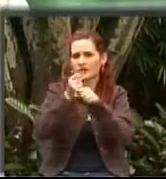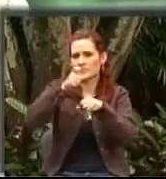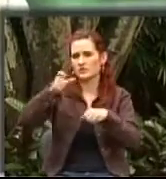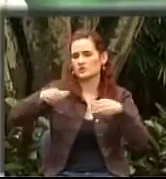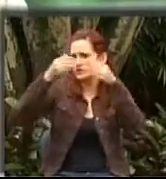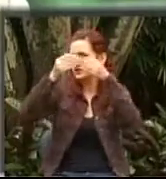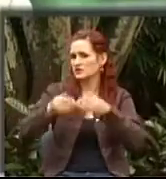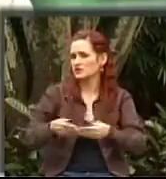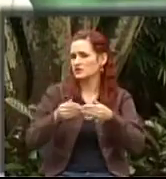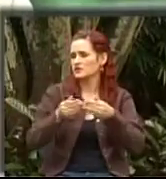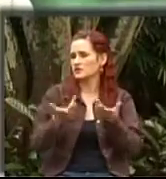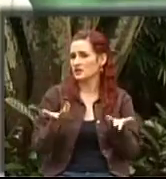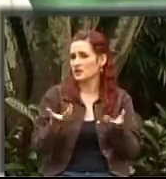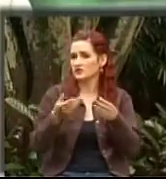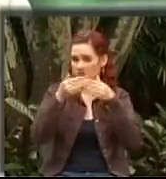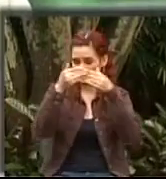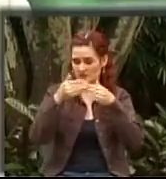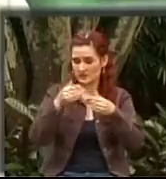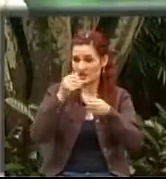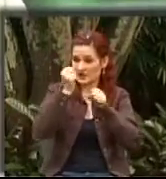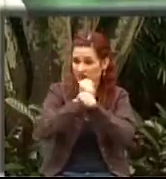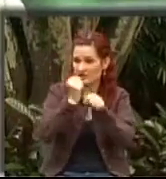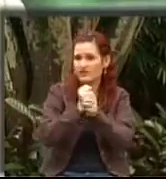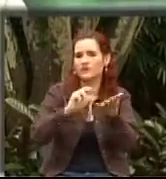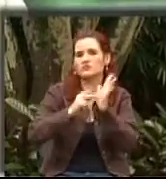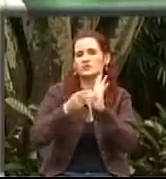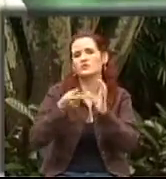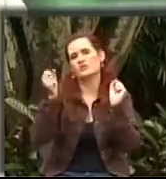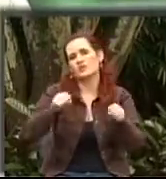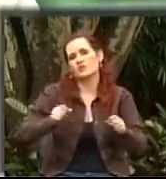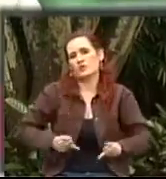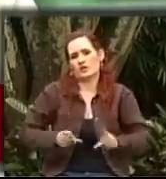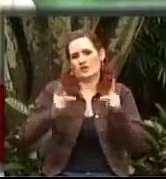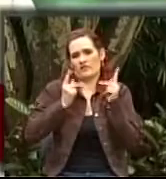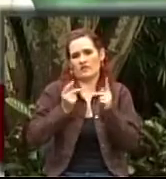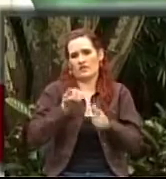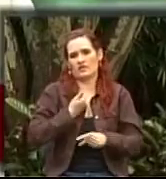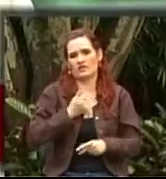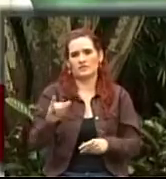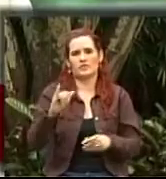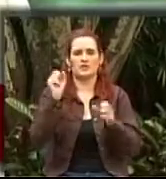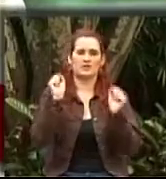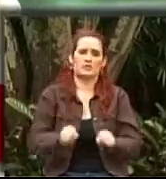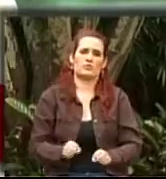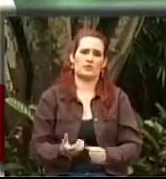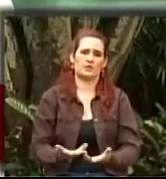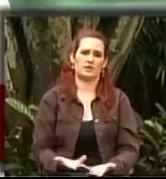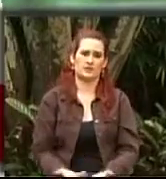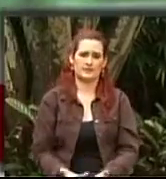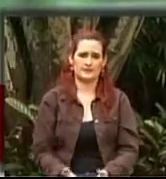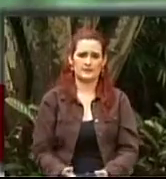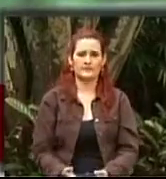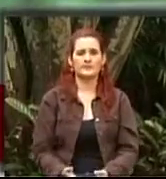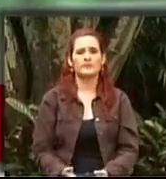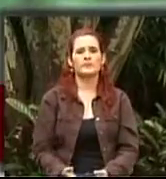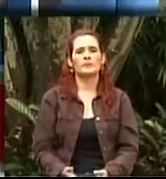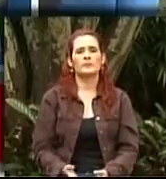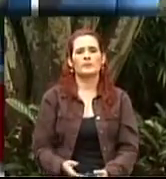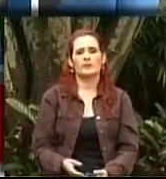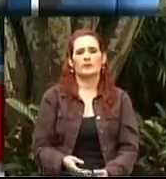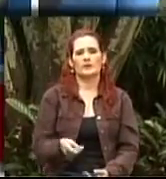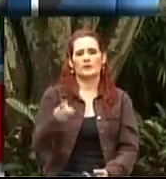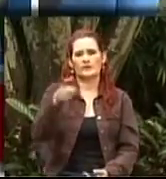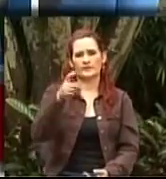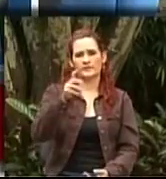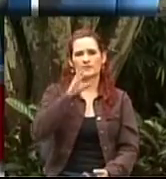de las actividades a través de un buen empleo, o sea, resignificar todos esos procesos a través de poderse emplear nuevamente. Con respecto a Germán, Germán